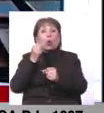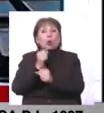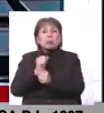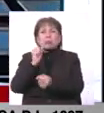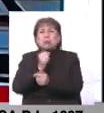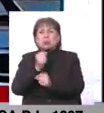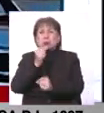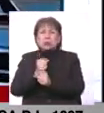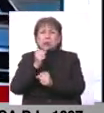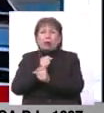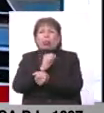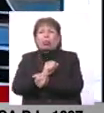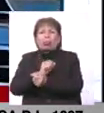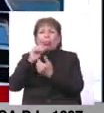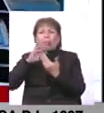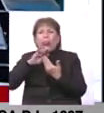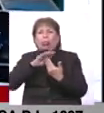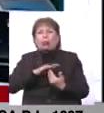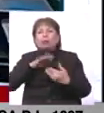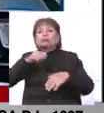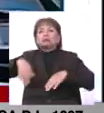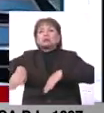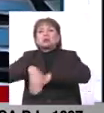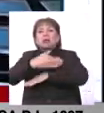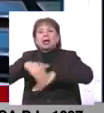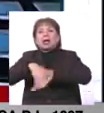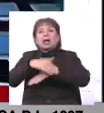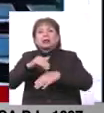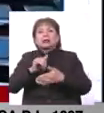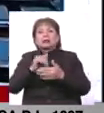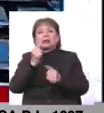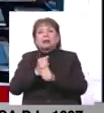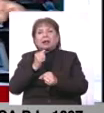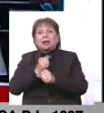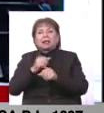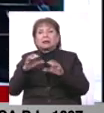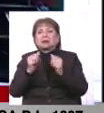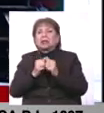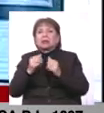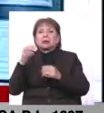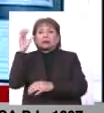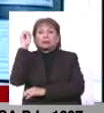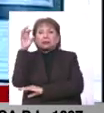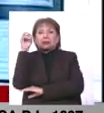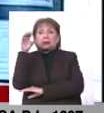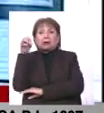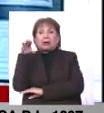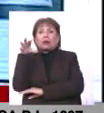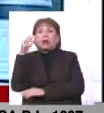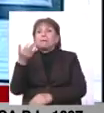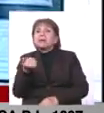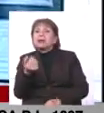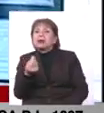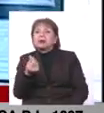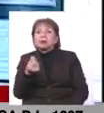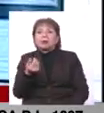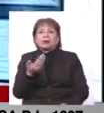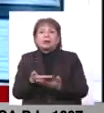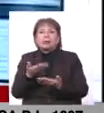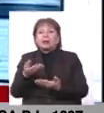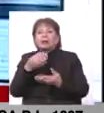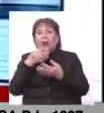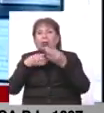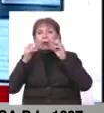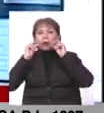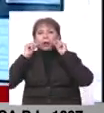laboralmente, tú sabes, hay muchos niños en la calle que están trabajando, que están en un semáforo pidiendo una moneda o vendiendo un caramelo o